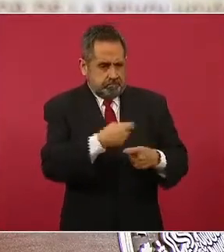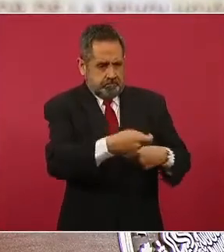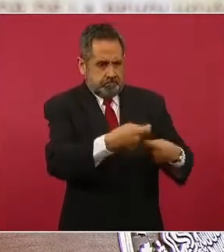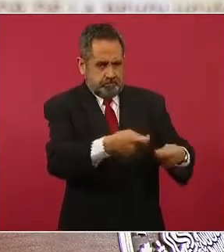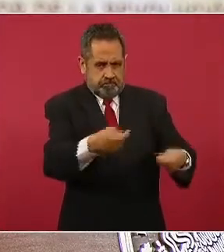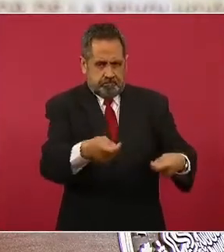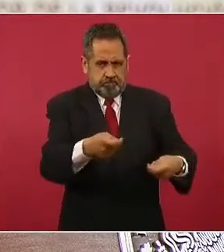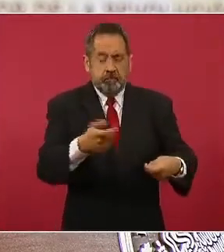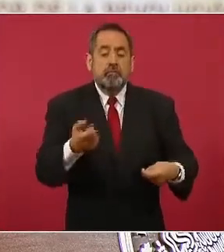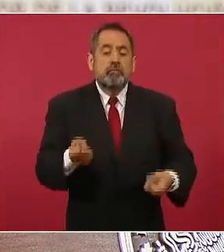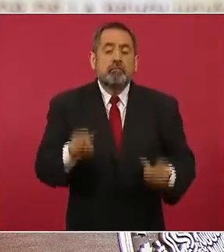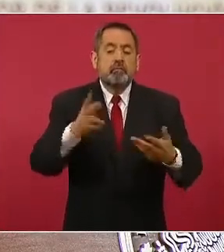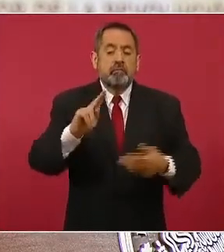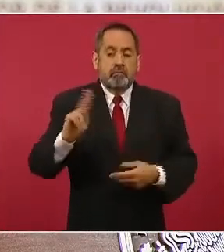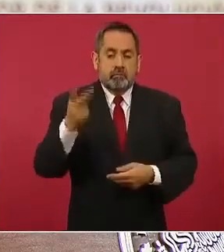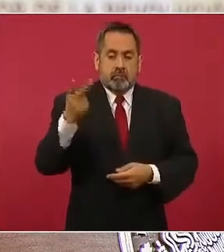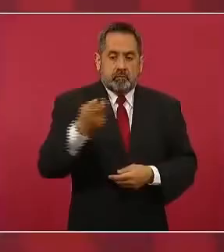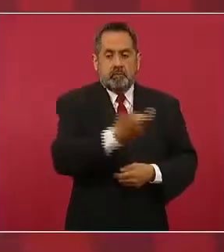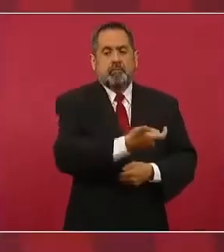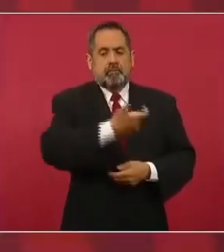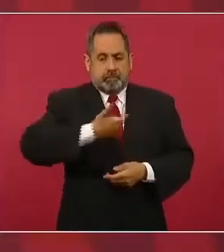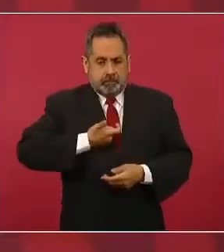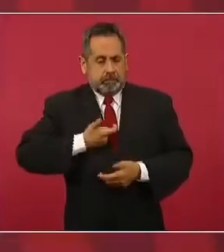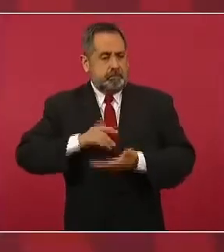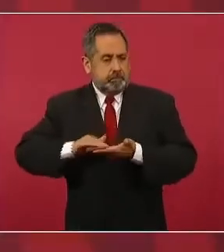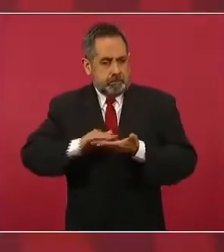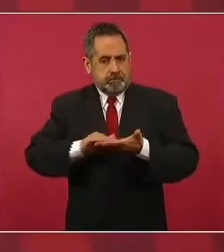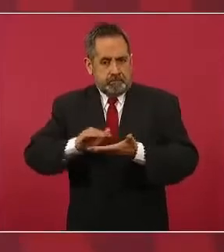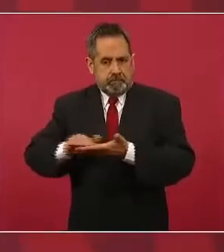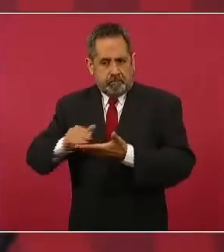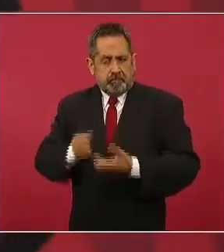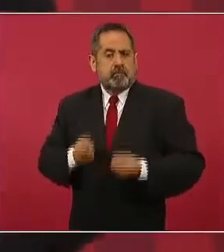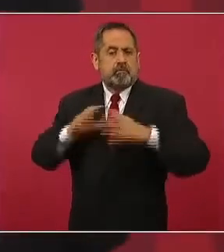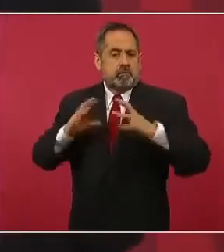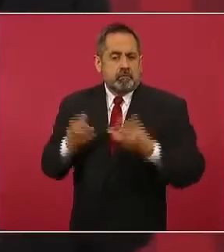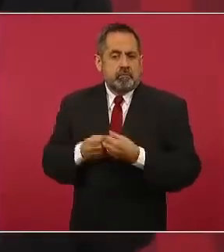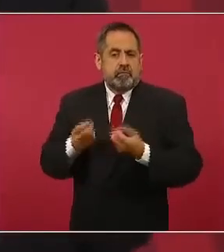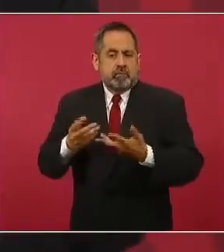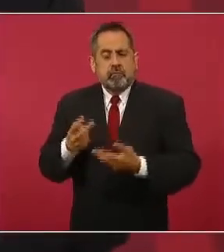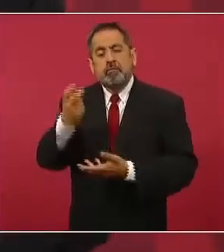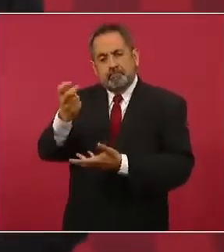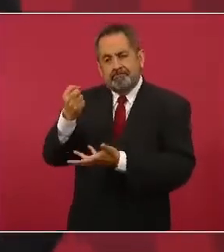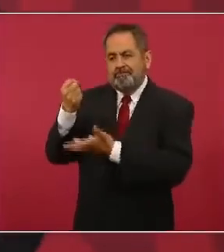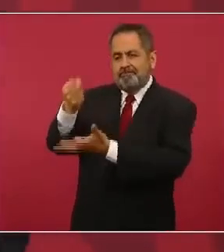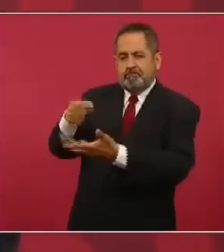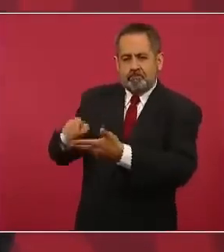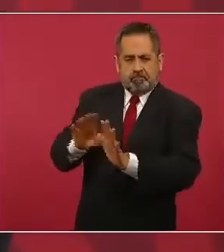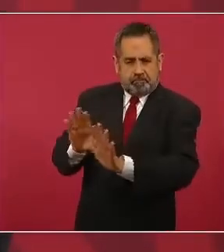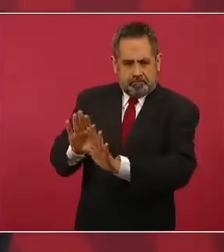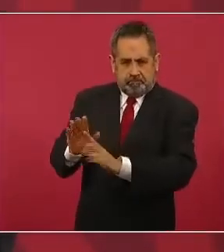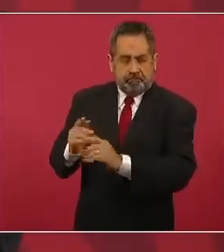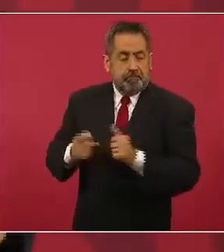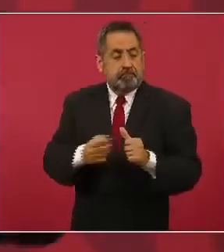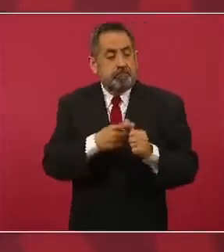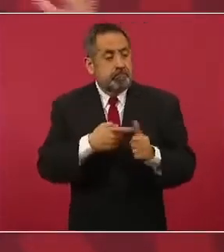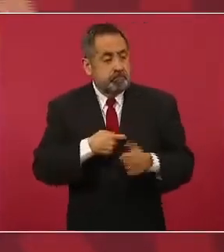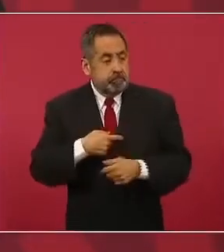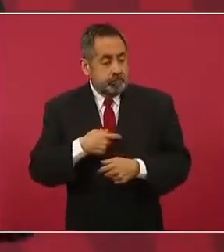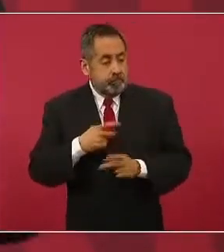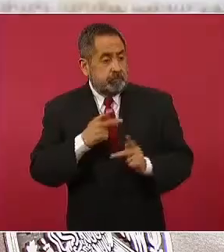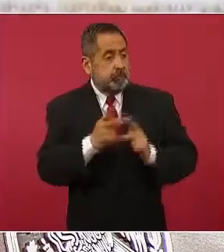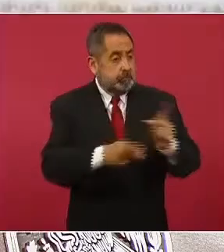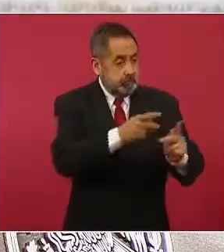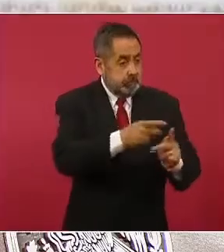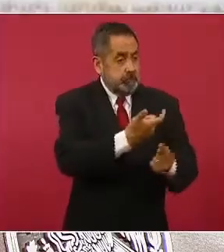créditos y en efecto lo que estamos pensando, por eso no se asignó presupuesto, porque ya hay